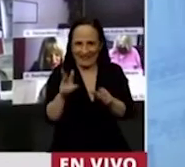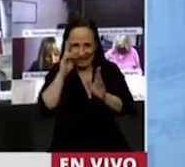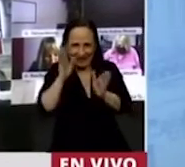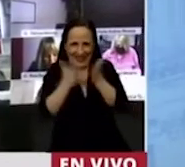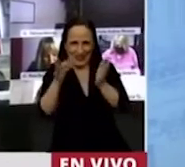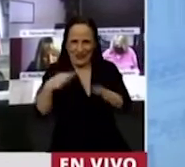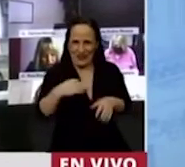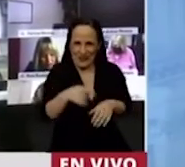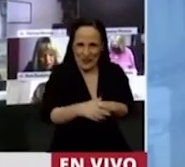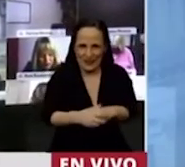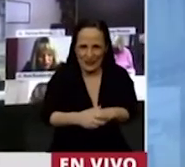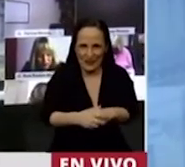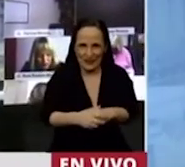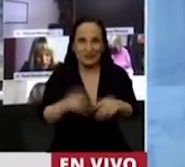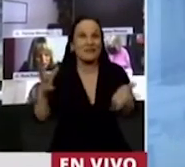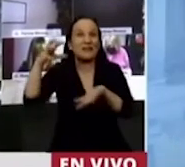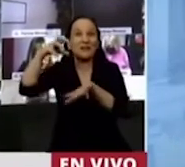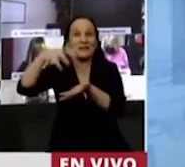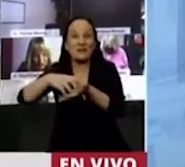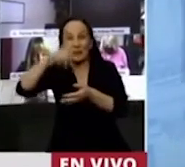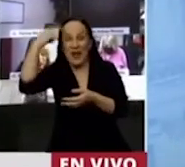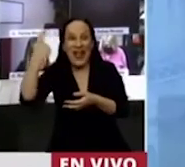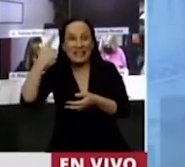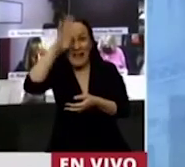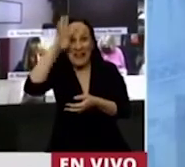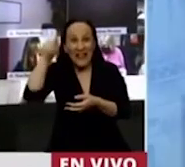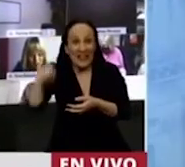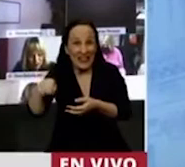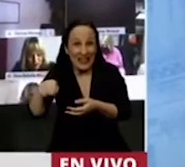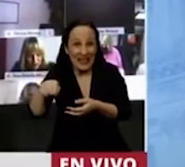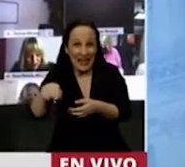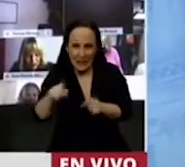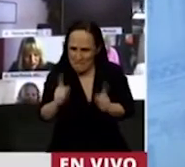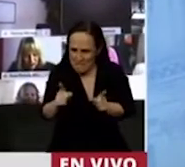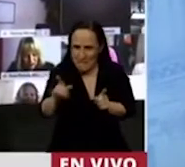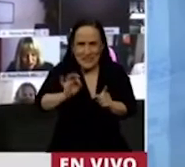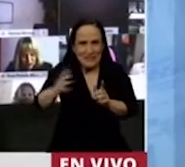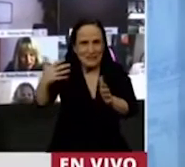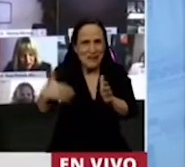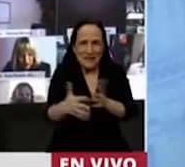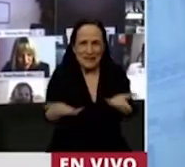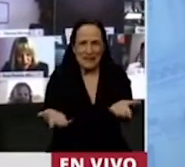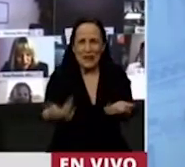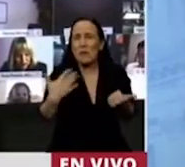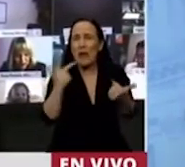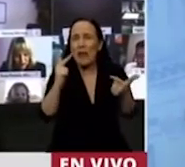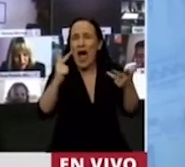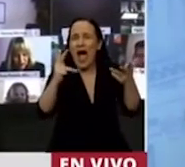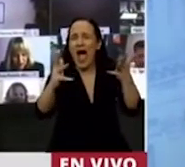Instituto Nacional de Indígenas, y estábamos en este siglo. Podría nombrar 100,